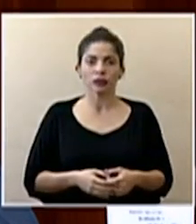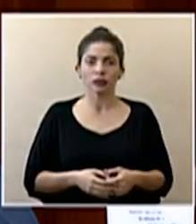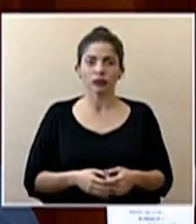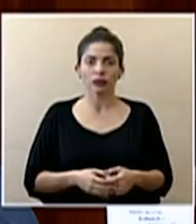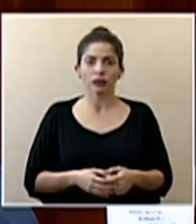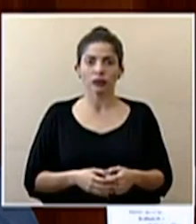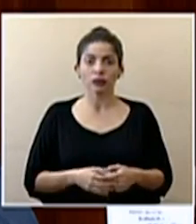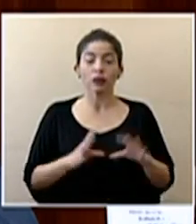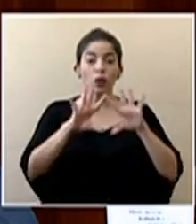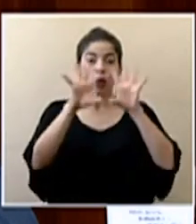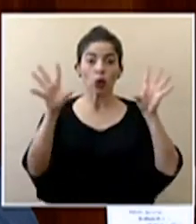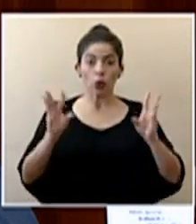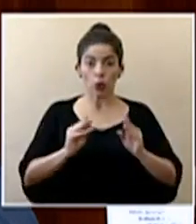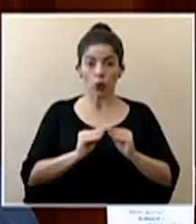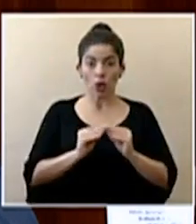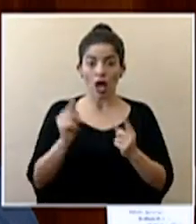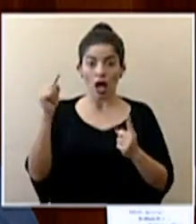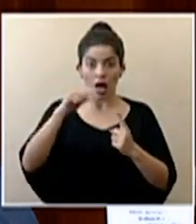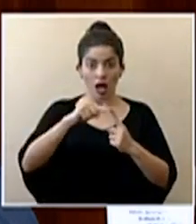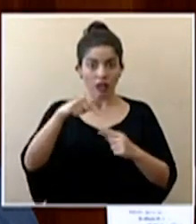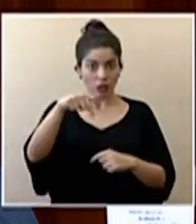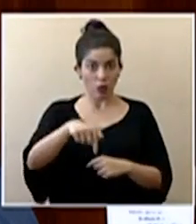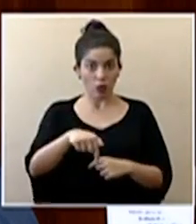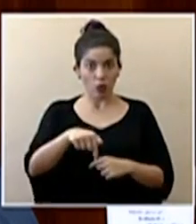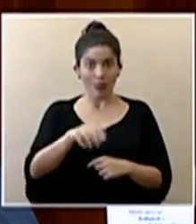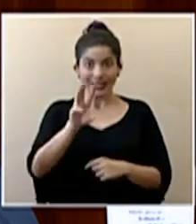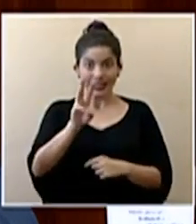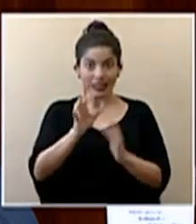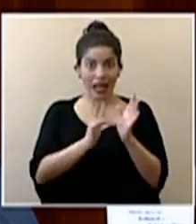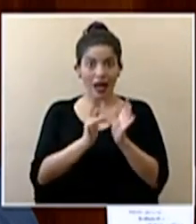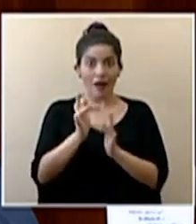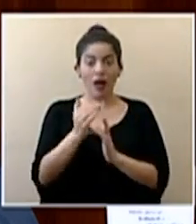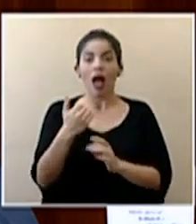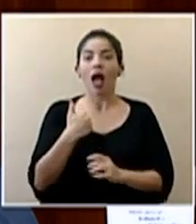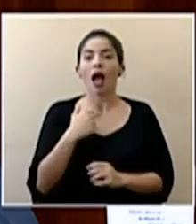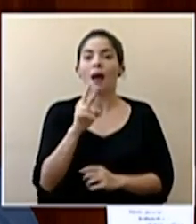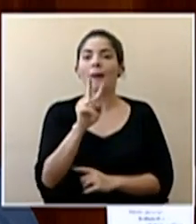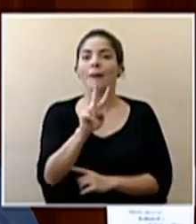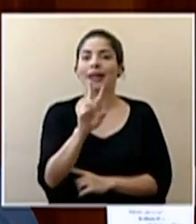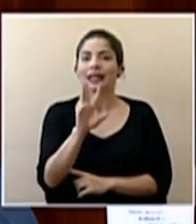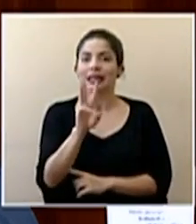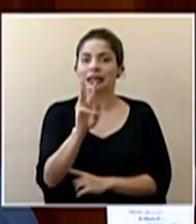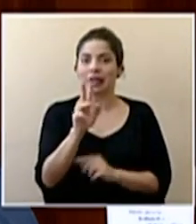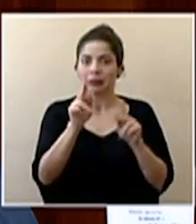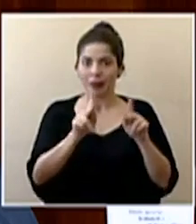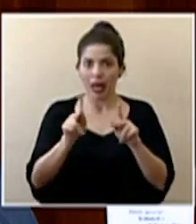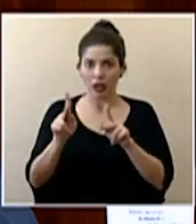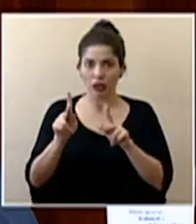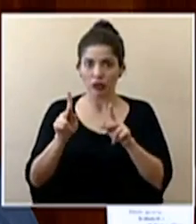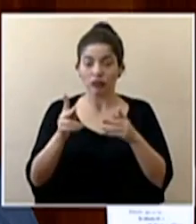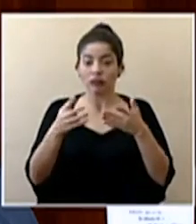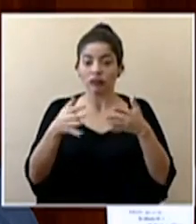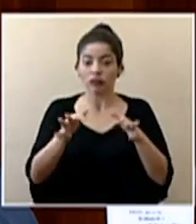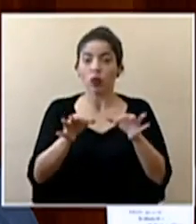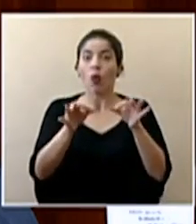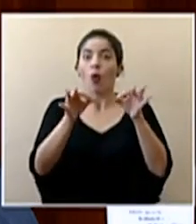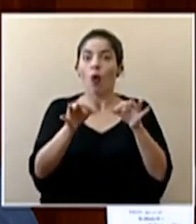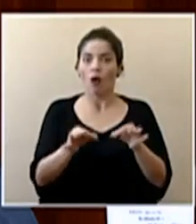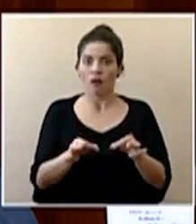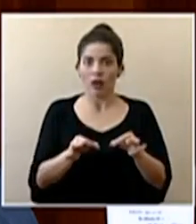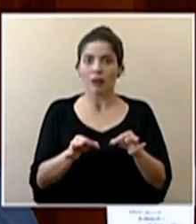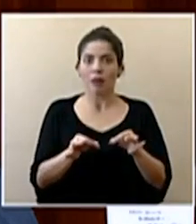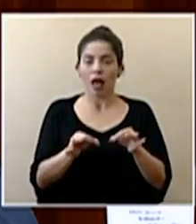En total, a la fecha 6 de abril, tenemos 26 personas confirmadas que están